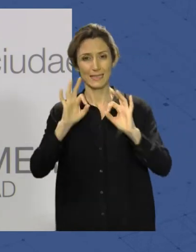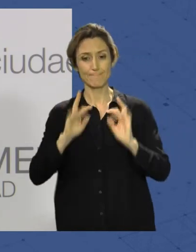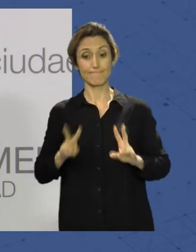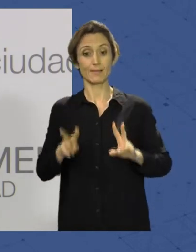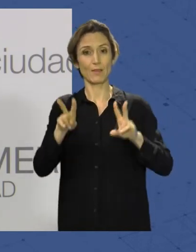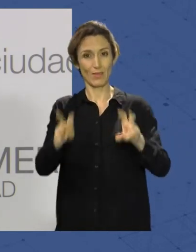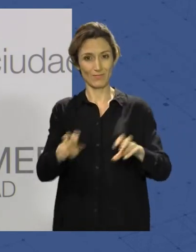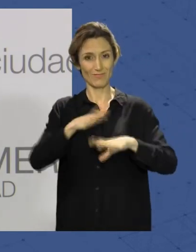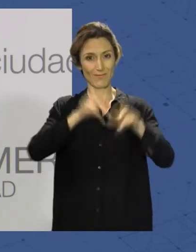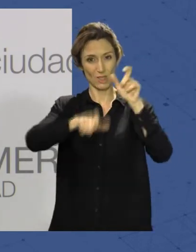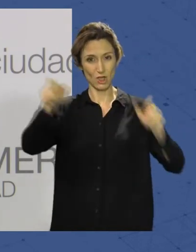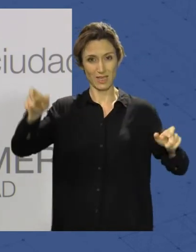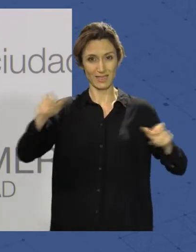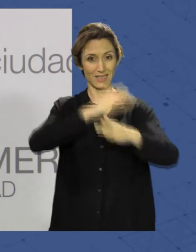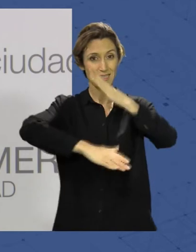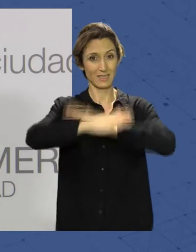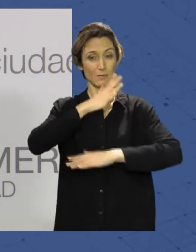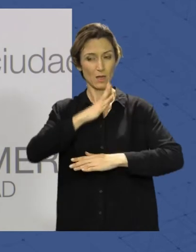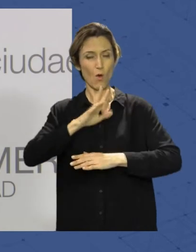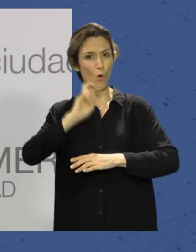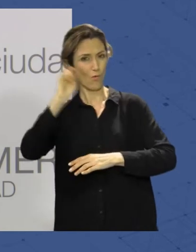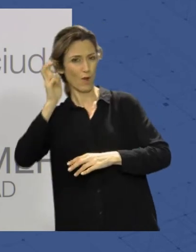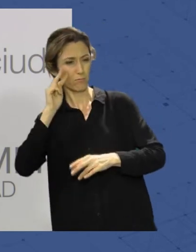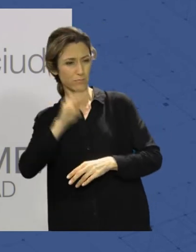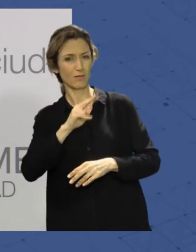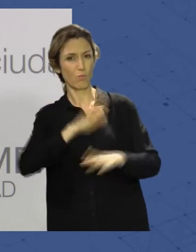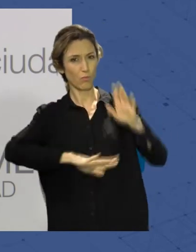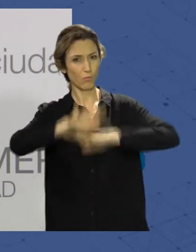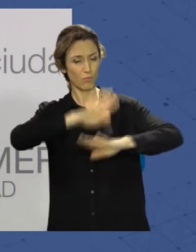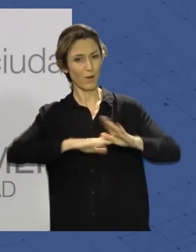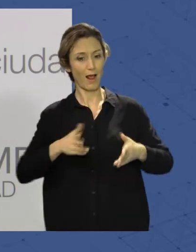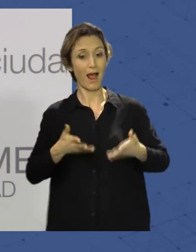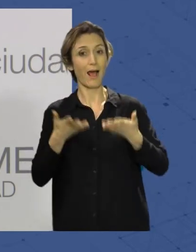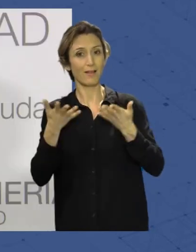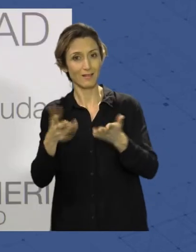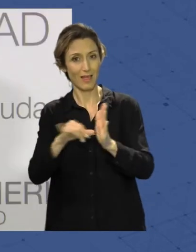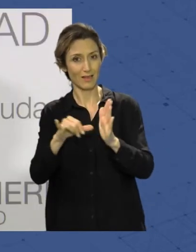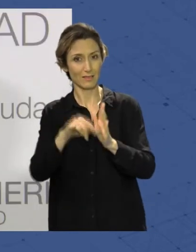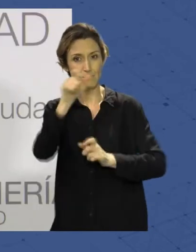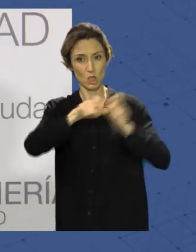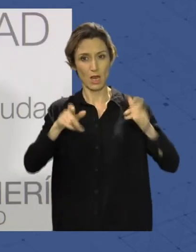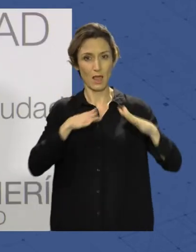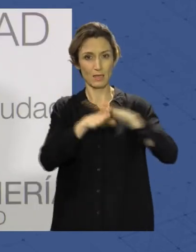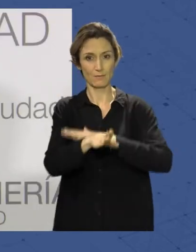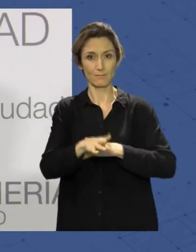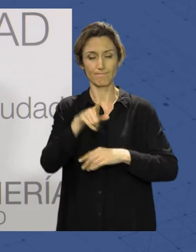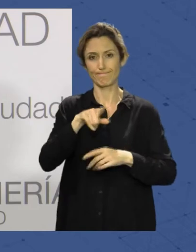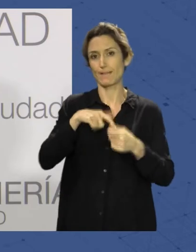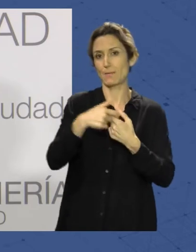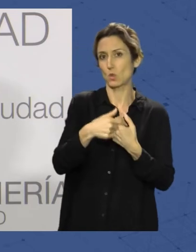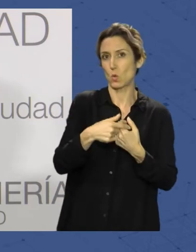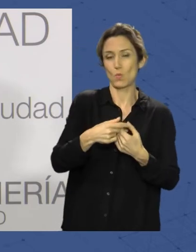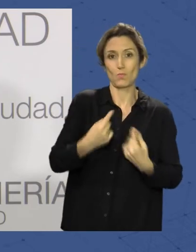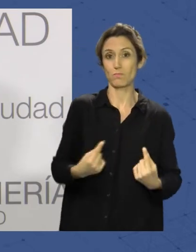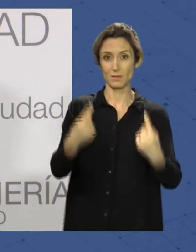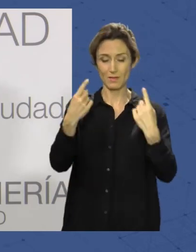de acercar este deporte, que desde fuera quizá parece muy complejo, acercarlo a todo tipo de personas. No hay nada como un evento, como digo, de este calibre, para